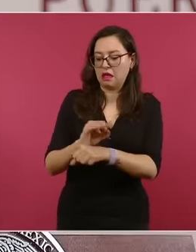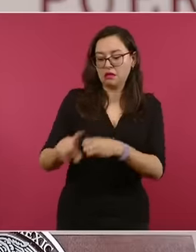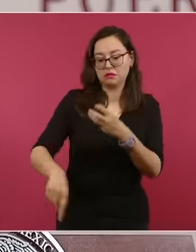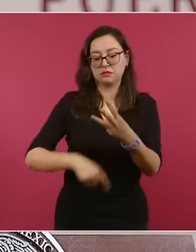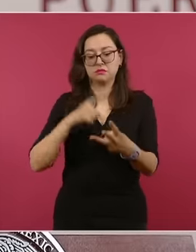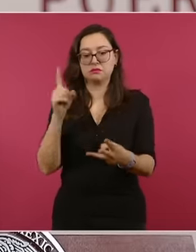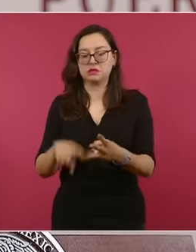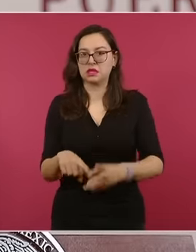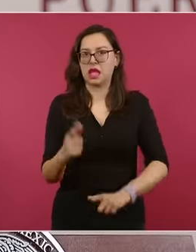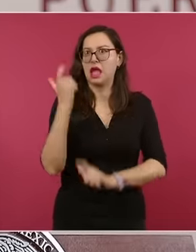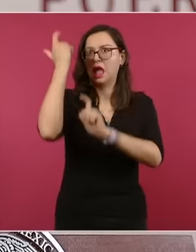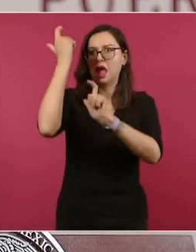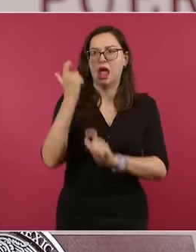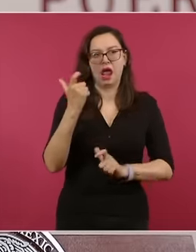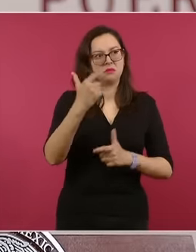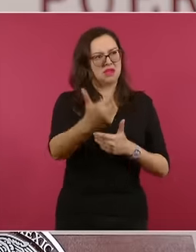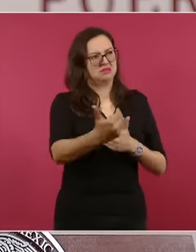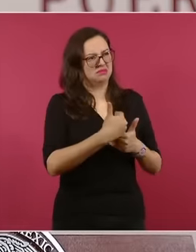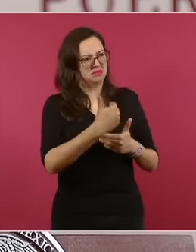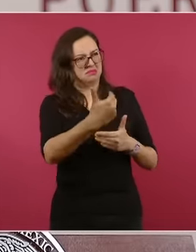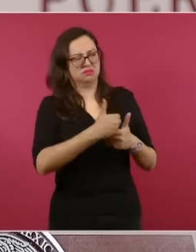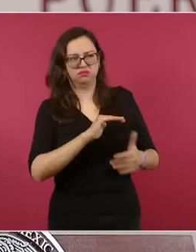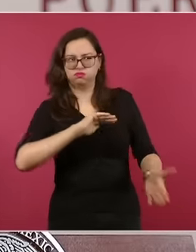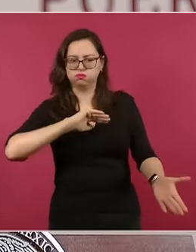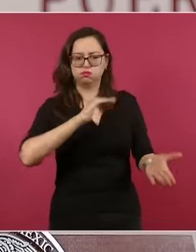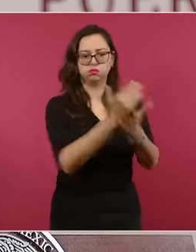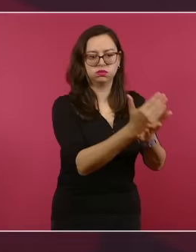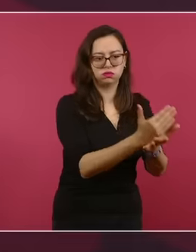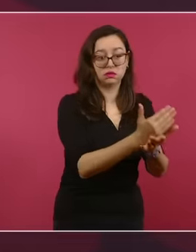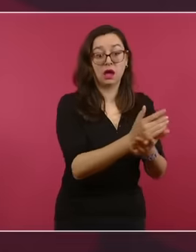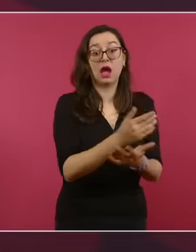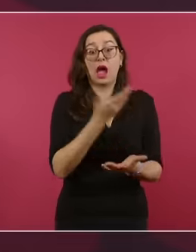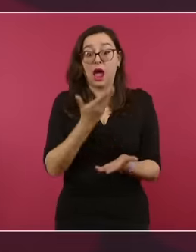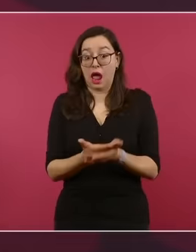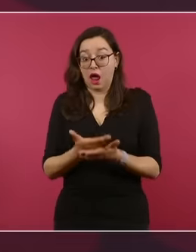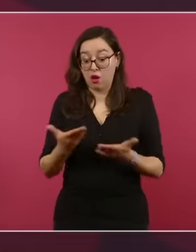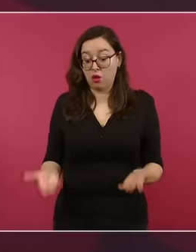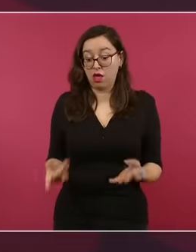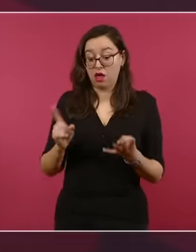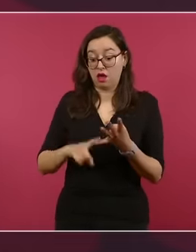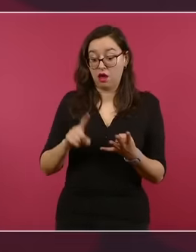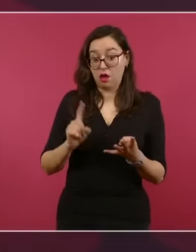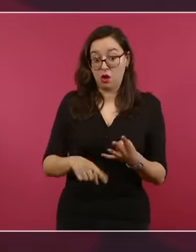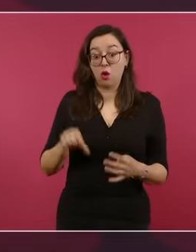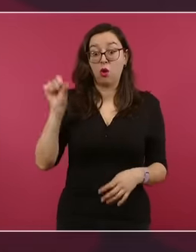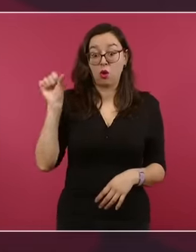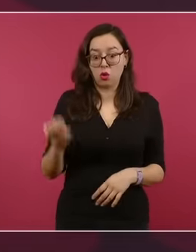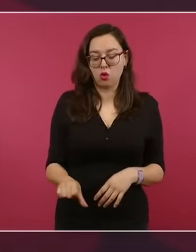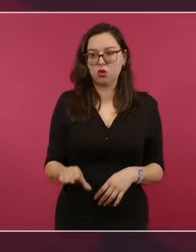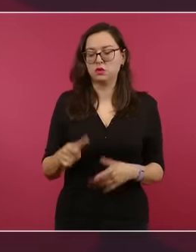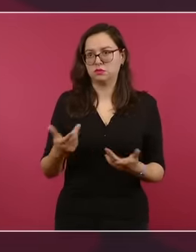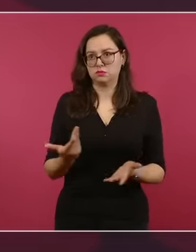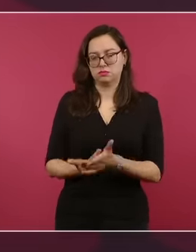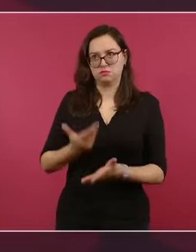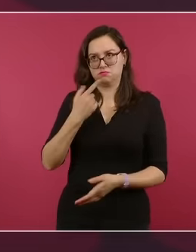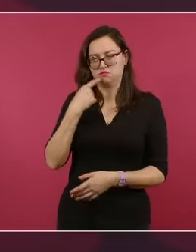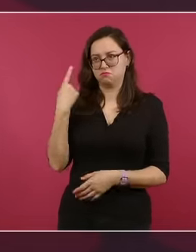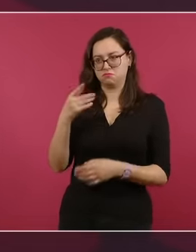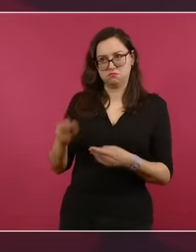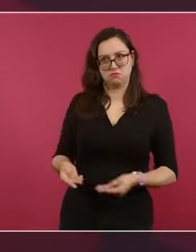solicitud de inicio de procedimientos. Que no quepa duda para aquellas personas que buscan